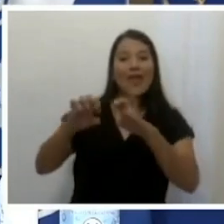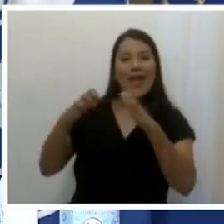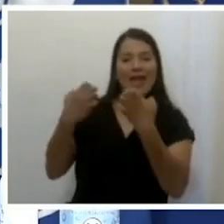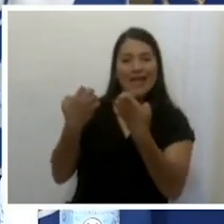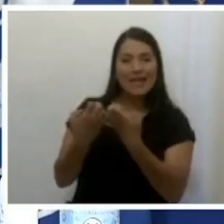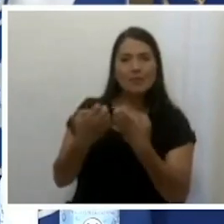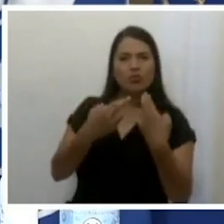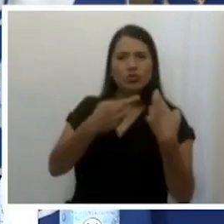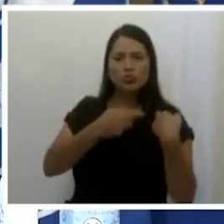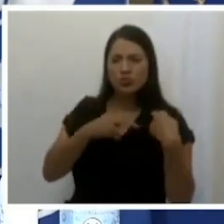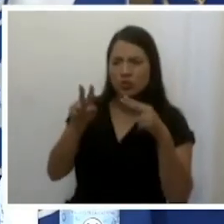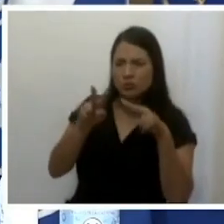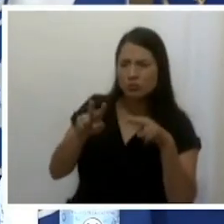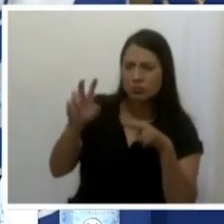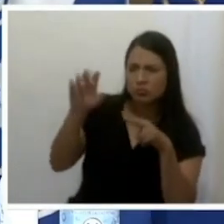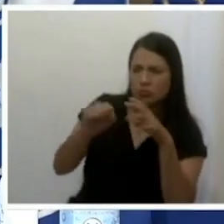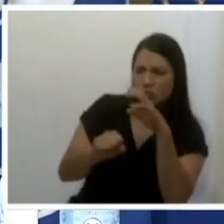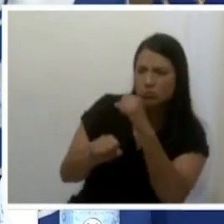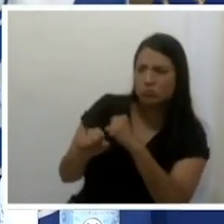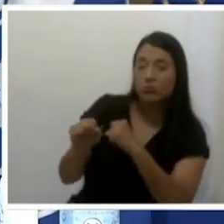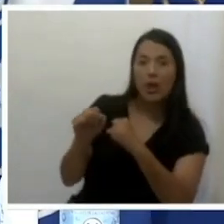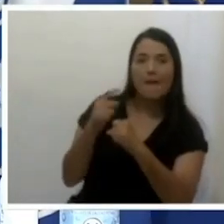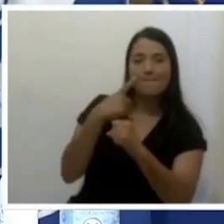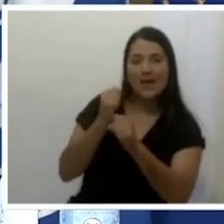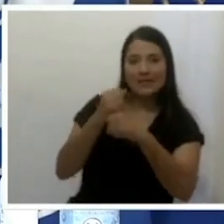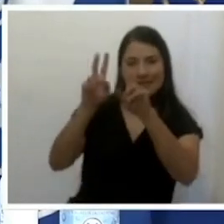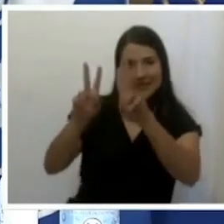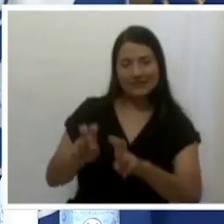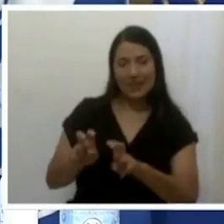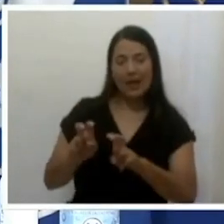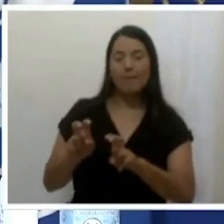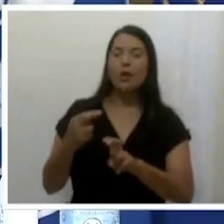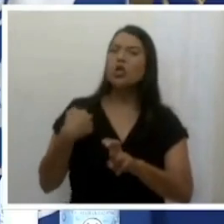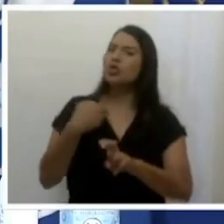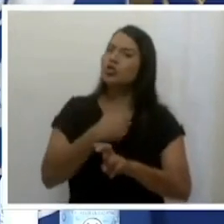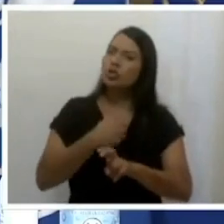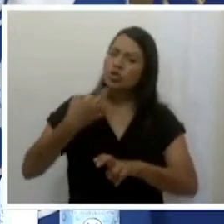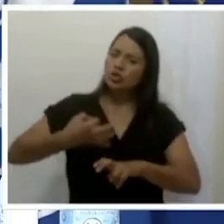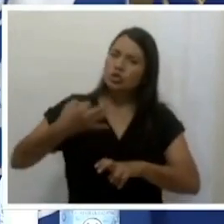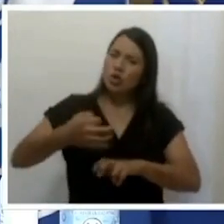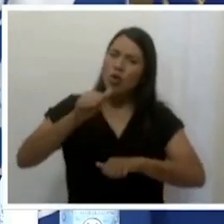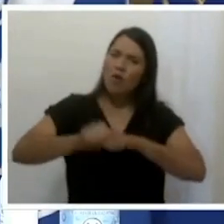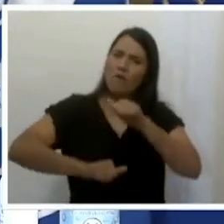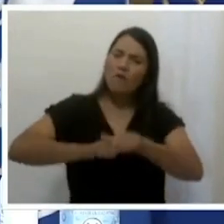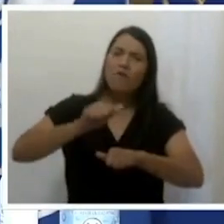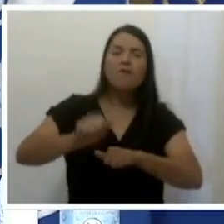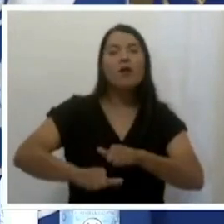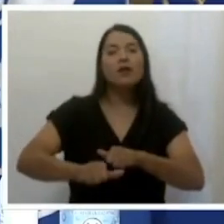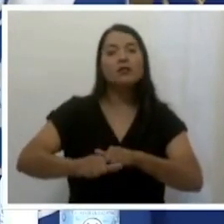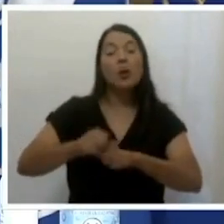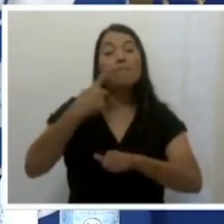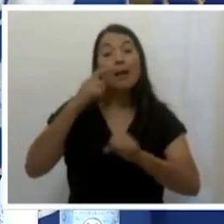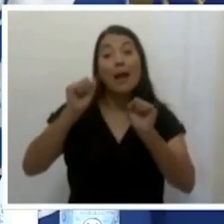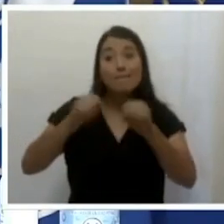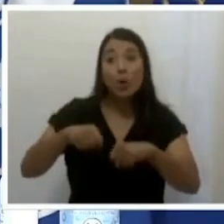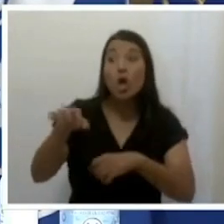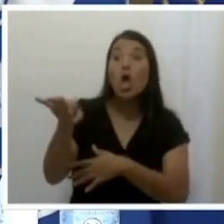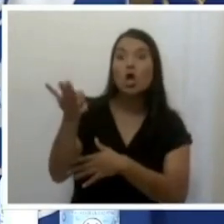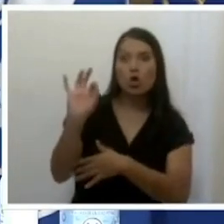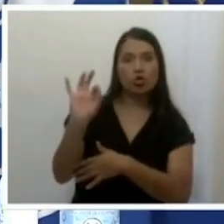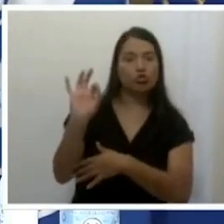pruebas, estamos siempre en un esfuerzo constante y diario de encontrar